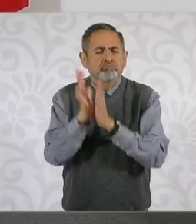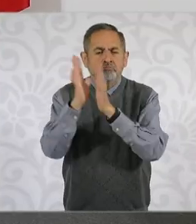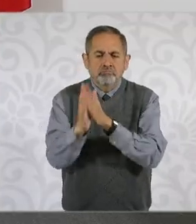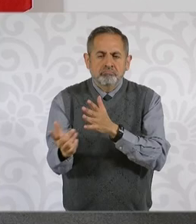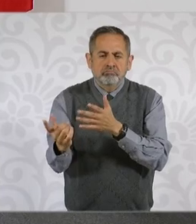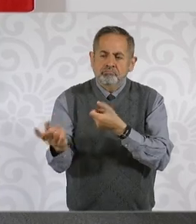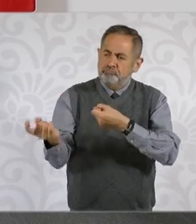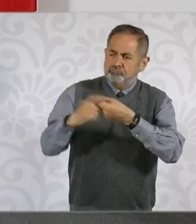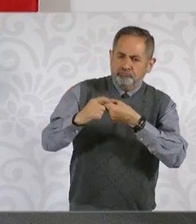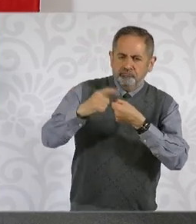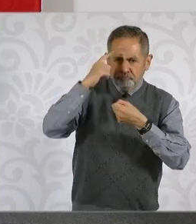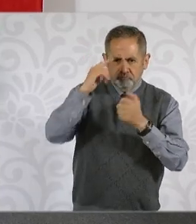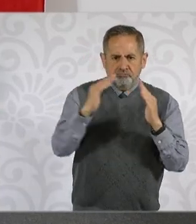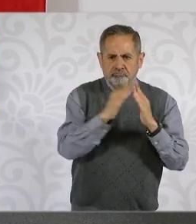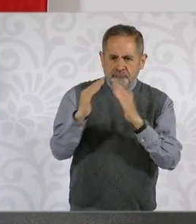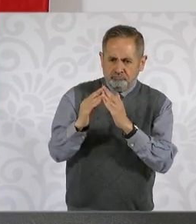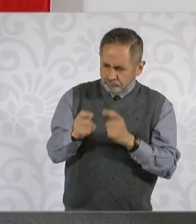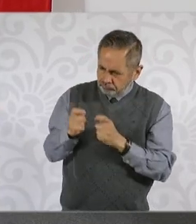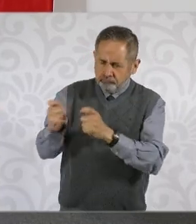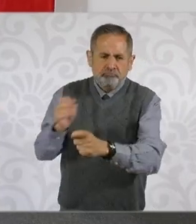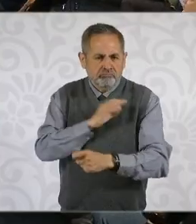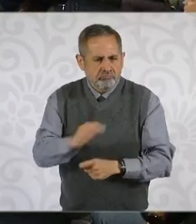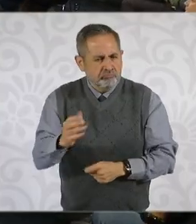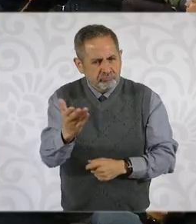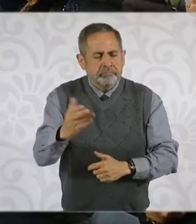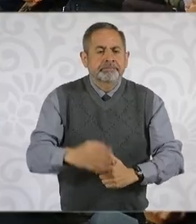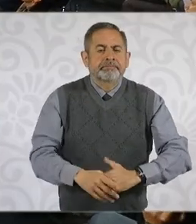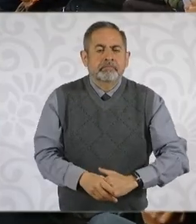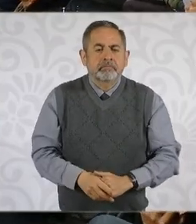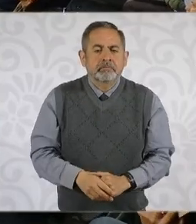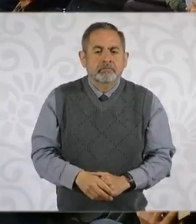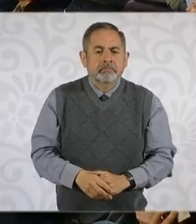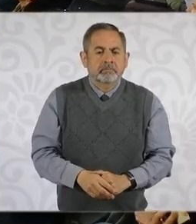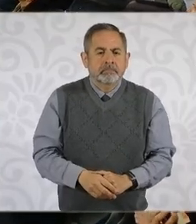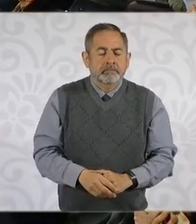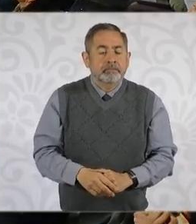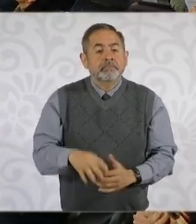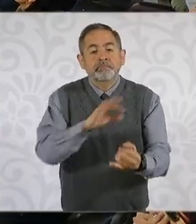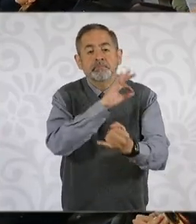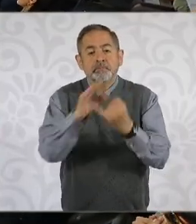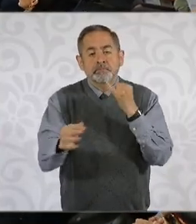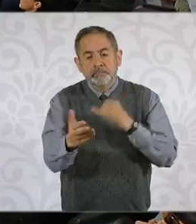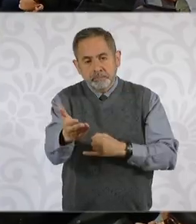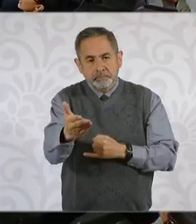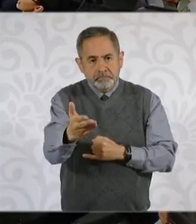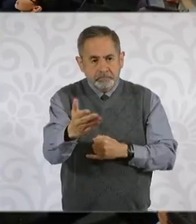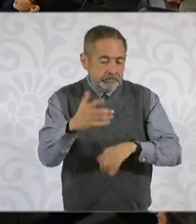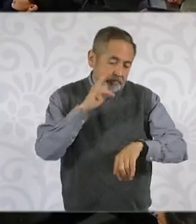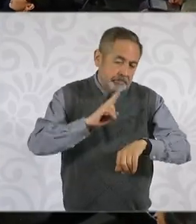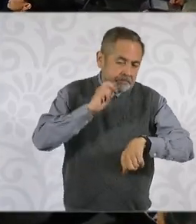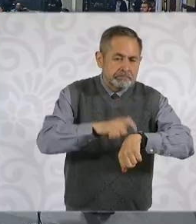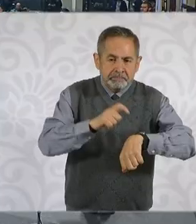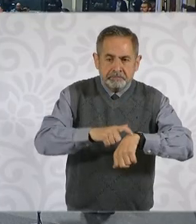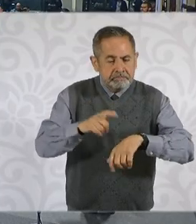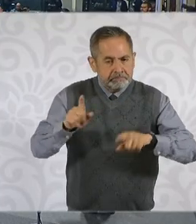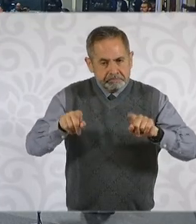no va a haber problema en ese sentido. Gracias. A ver, la última aquí adelante y si nos da tiempo.